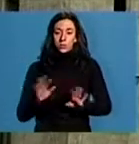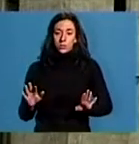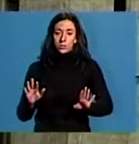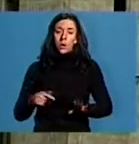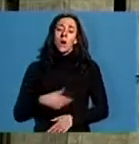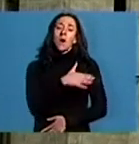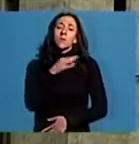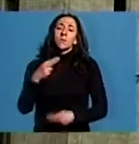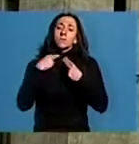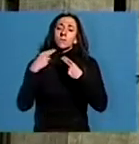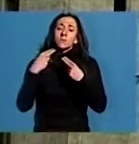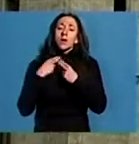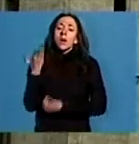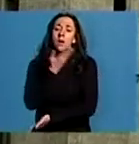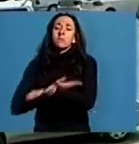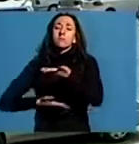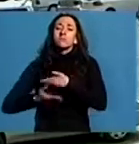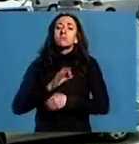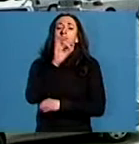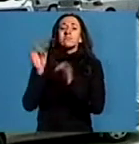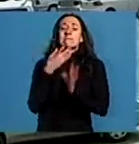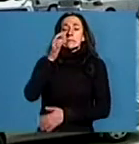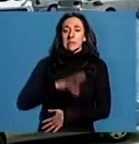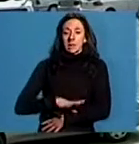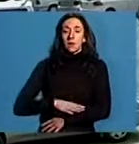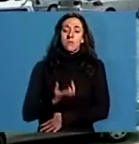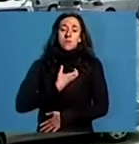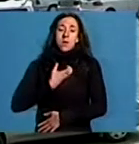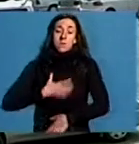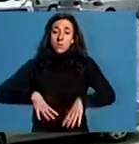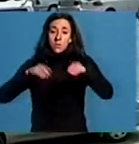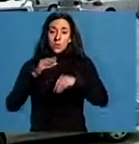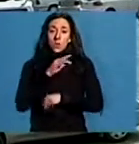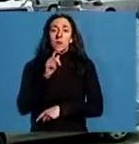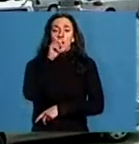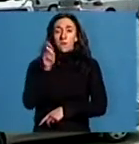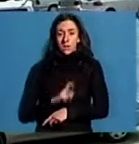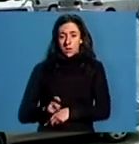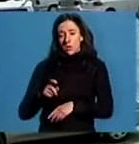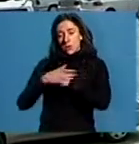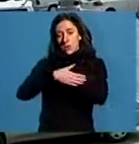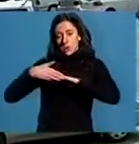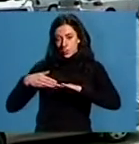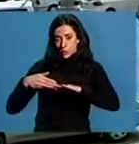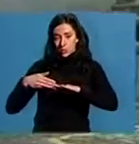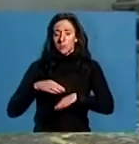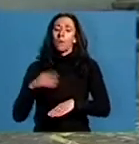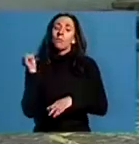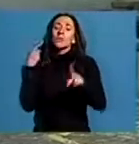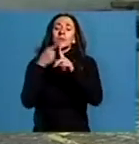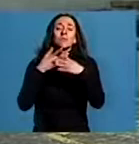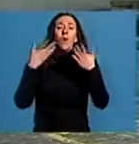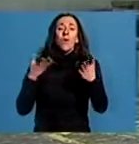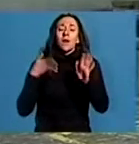Ademais da institución provincial, na organización colaboran o Concello Mindoniense e a Fundación Comarcal da Marinha Central. O objetivo desta xornada é ofrecer